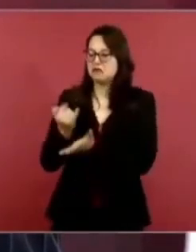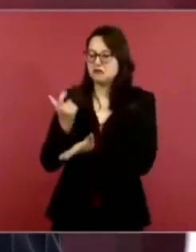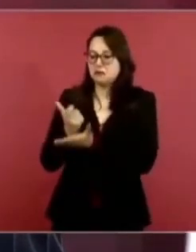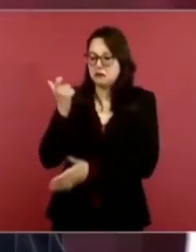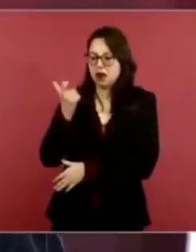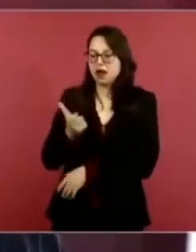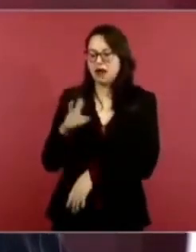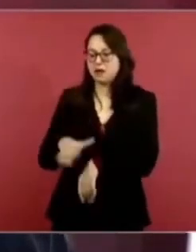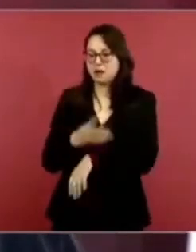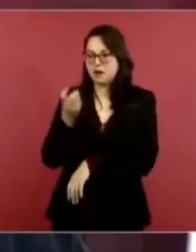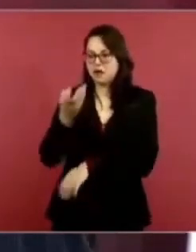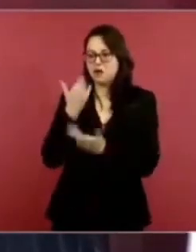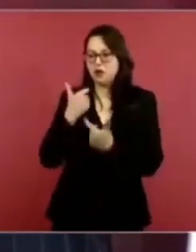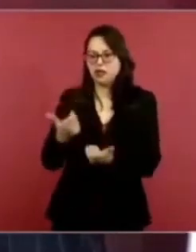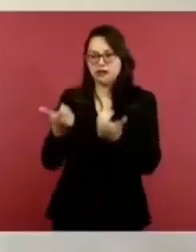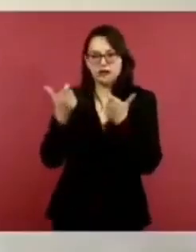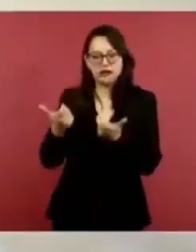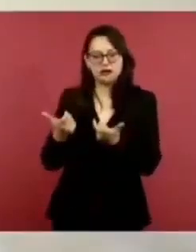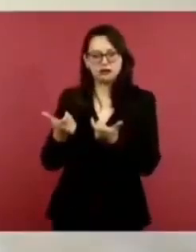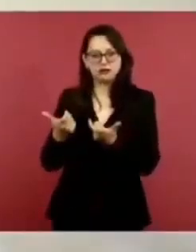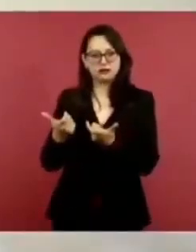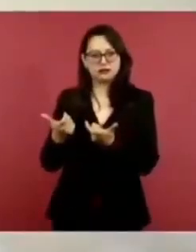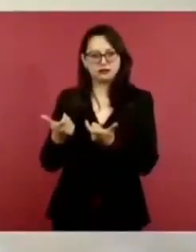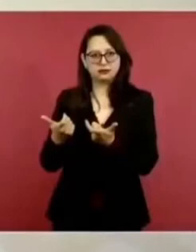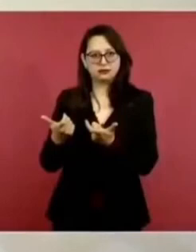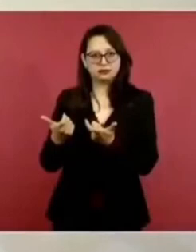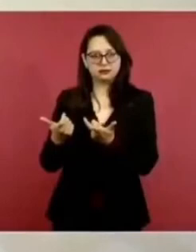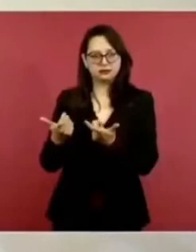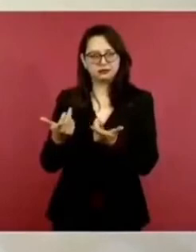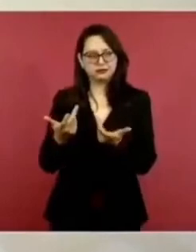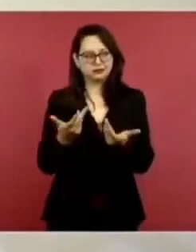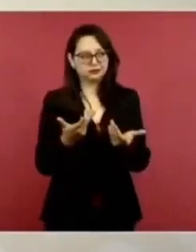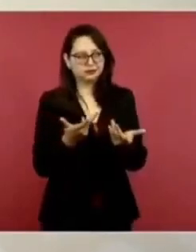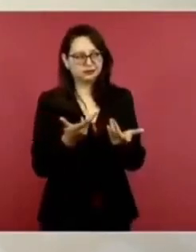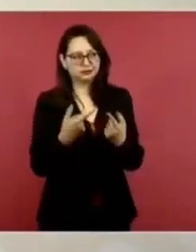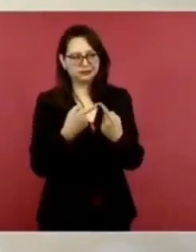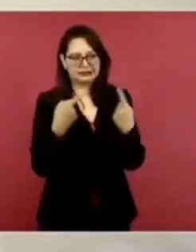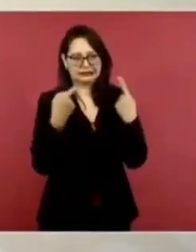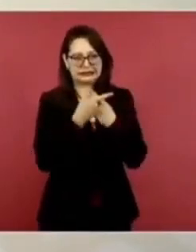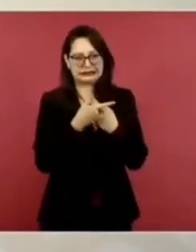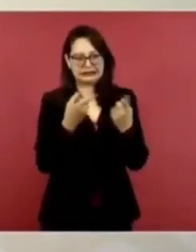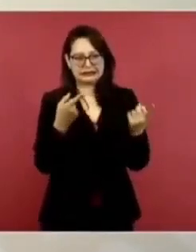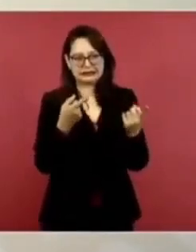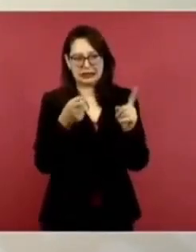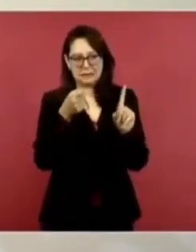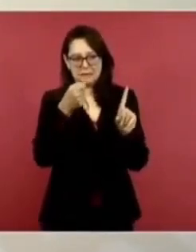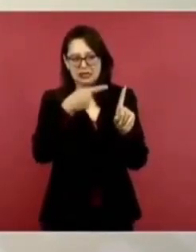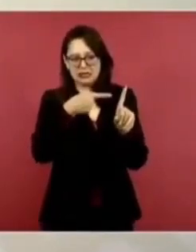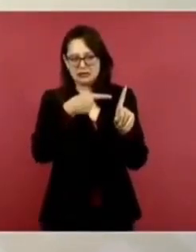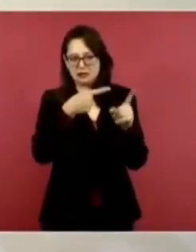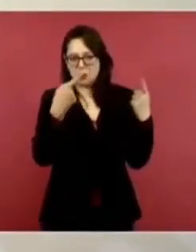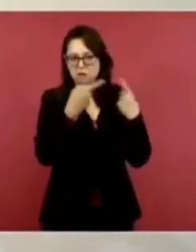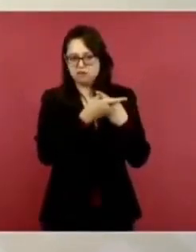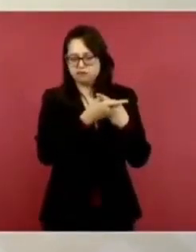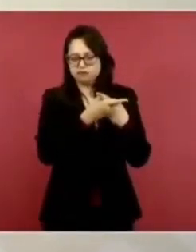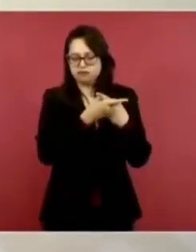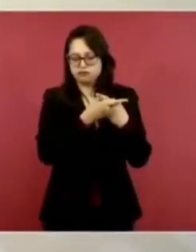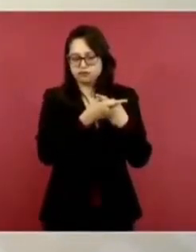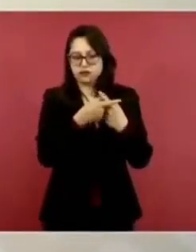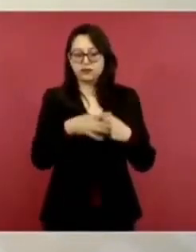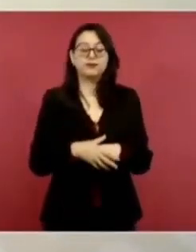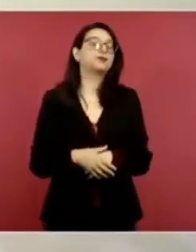¿No se acuerdan lo que puso el que era director